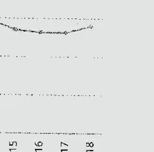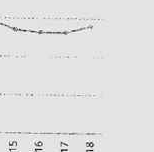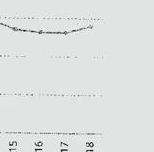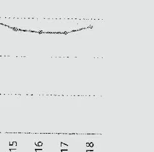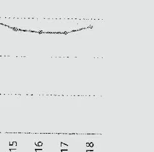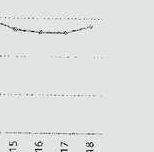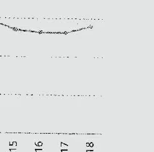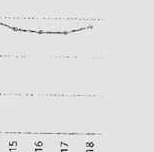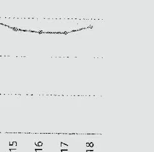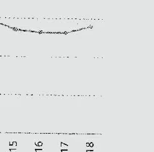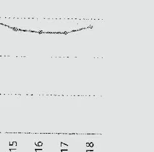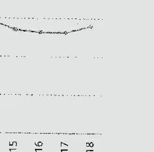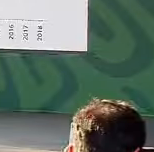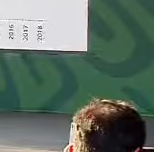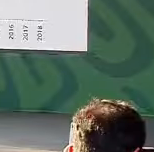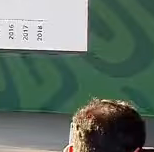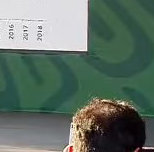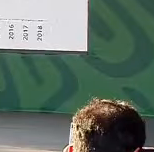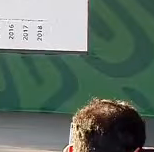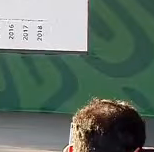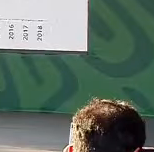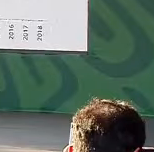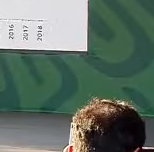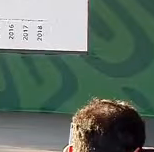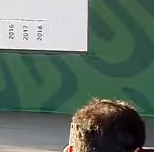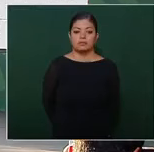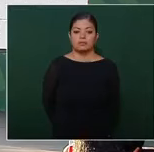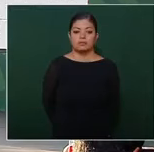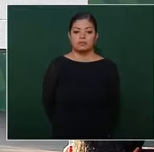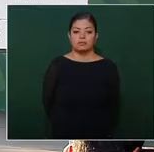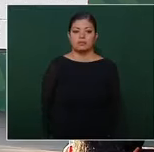para los aplaudidores